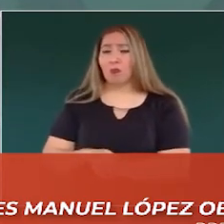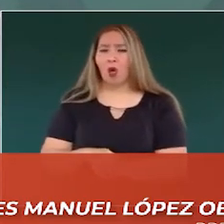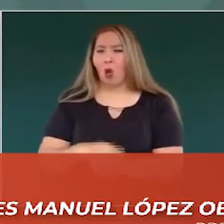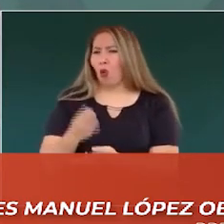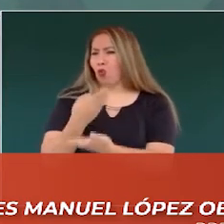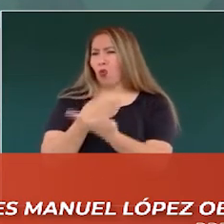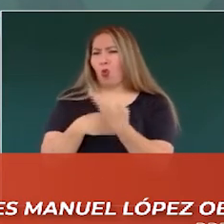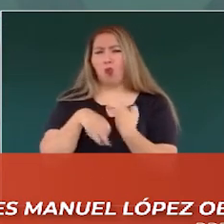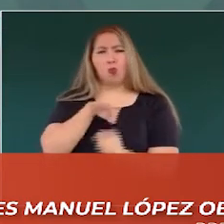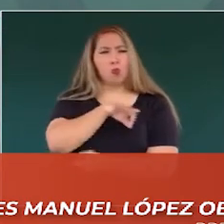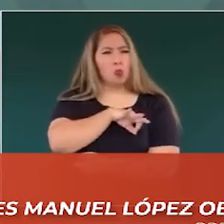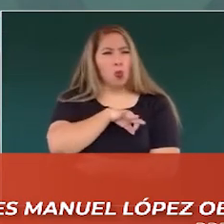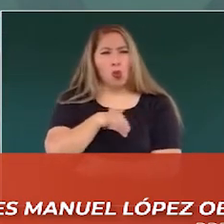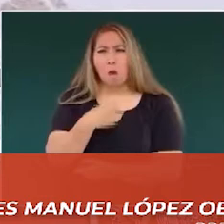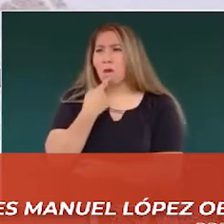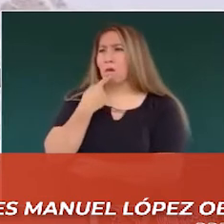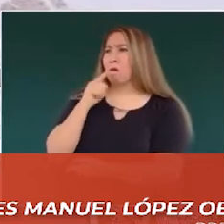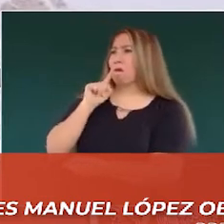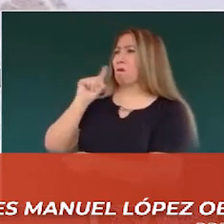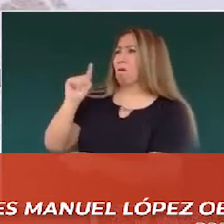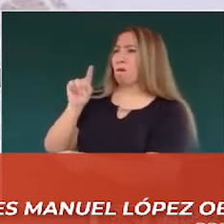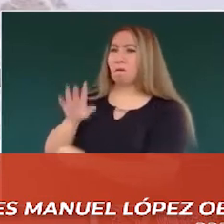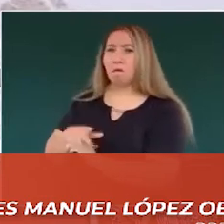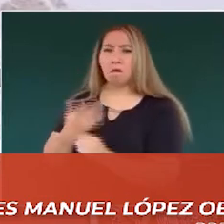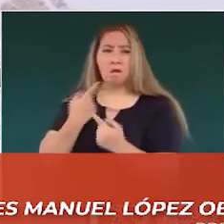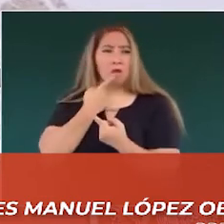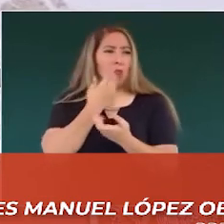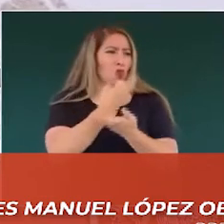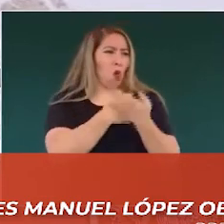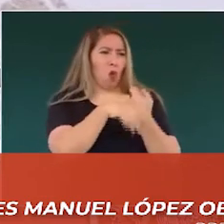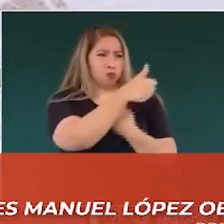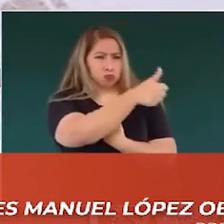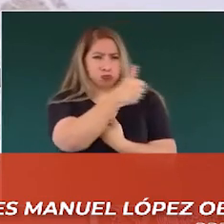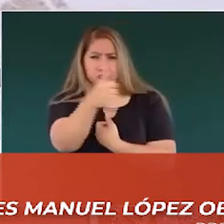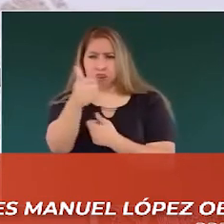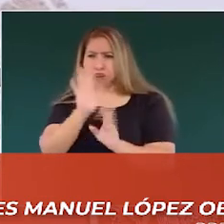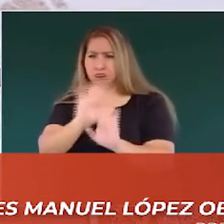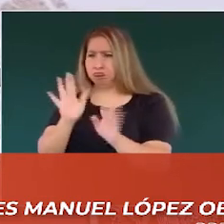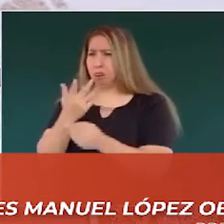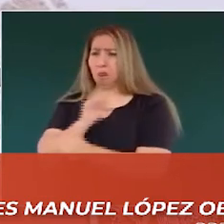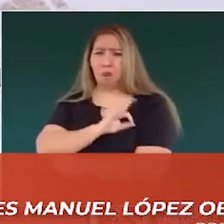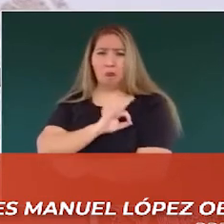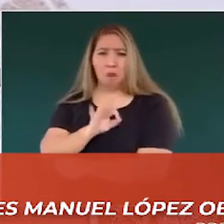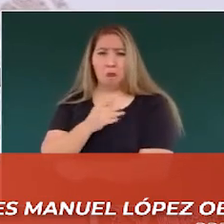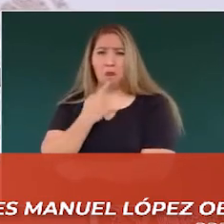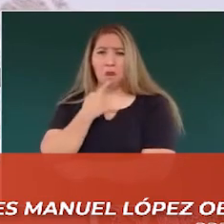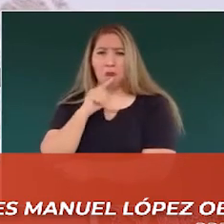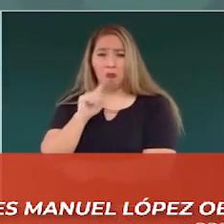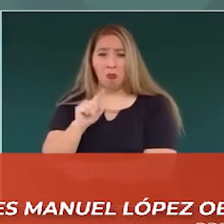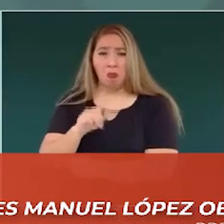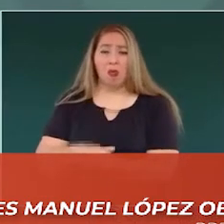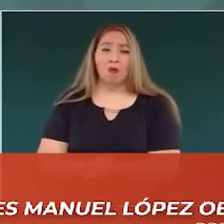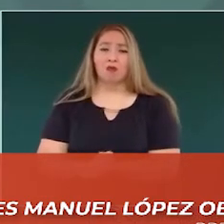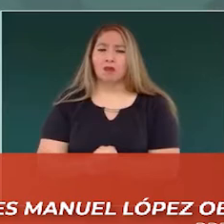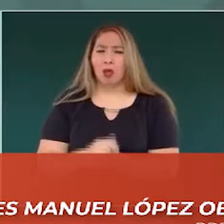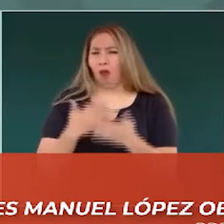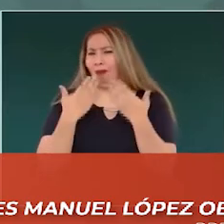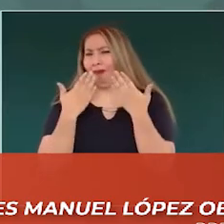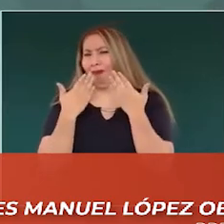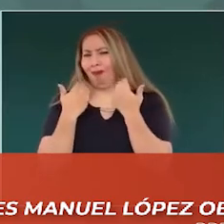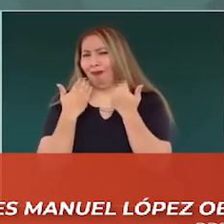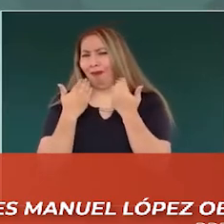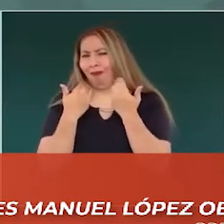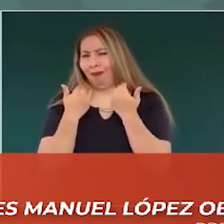todos podemos denunciar, no hay ninguna limitación,